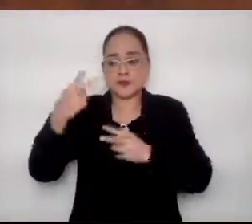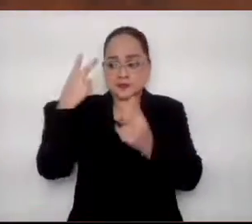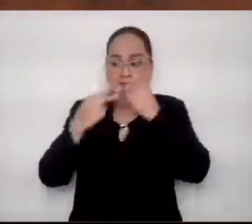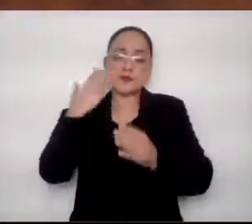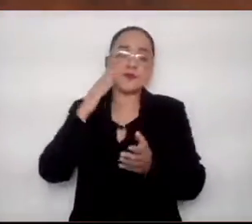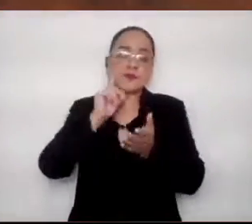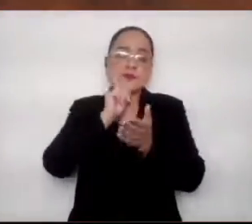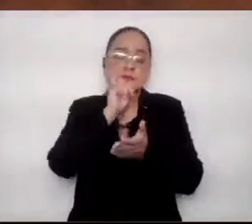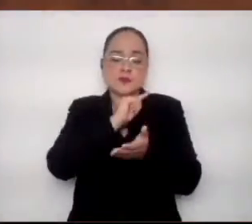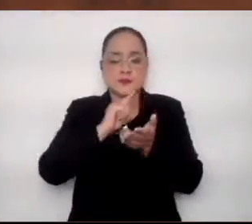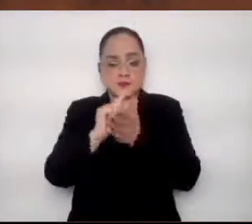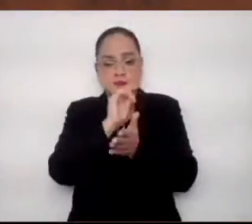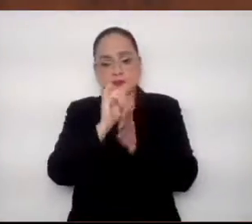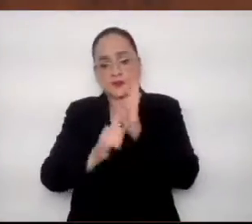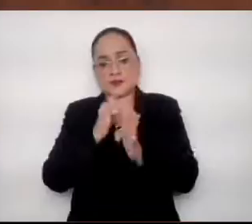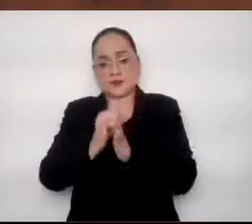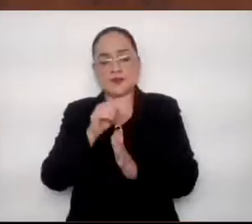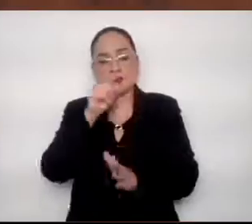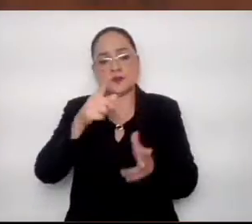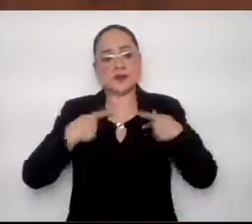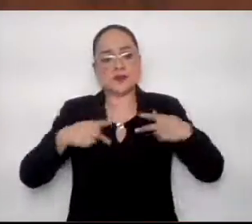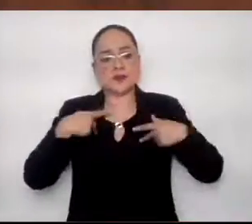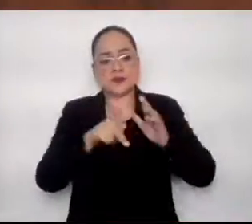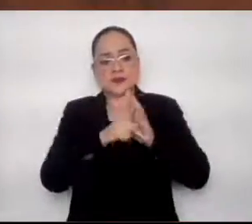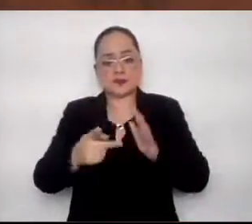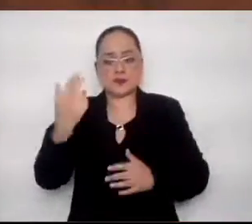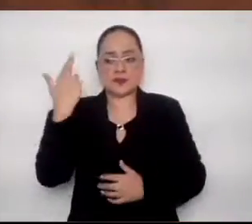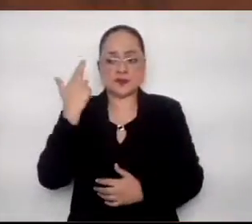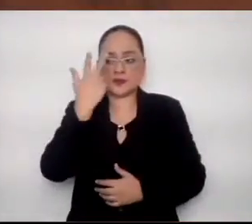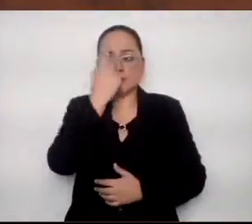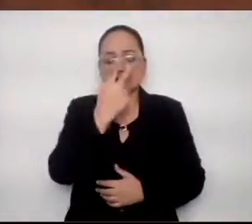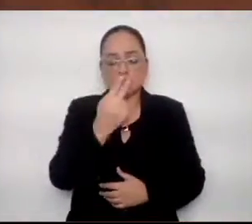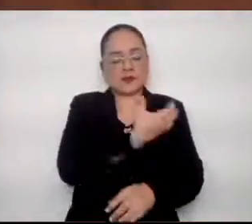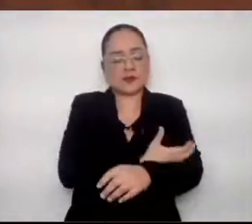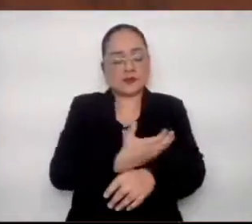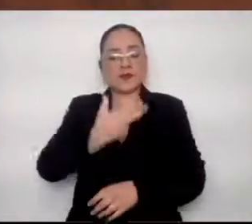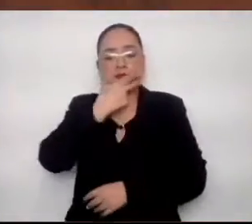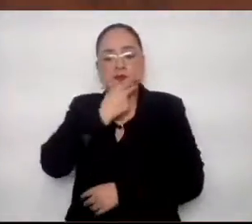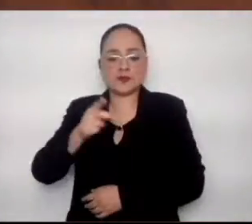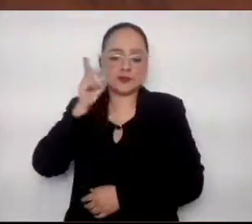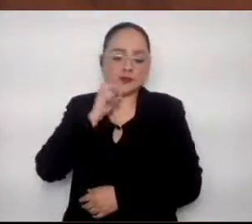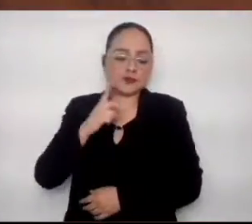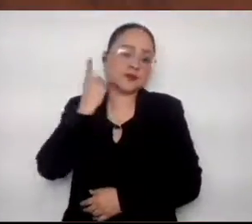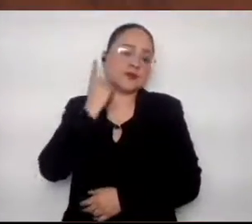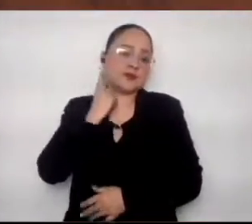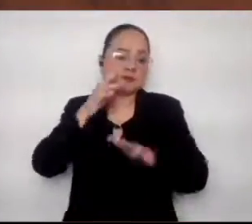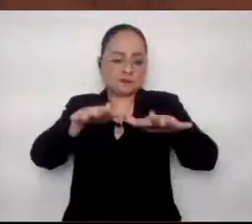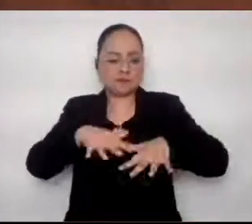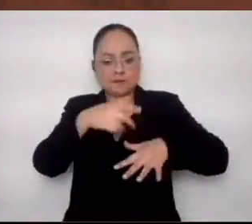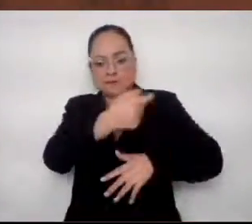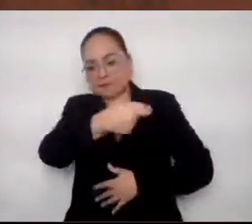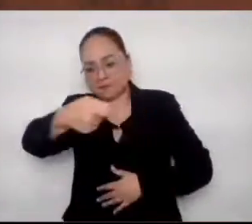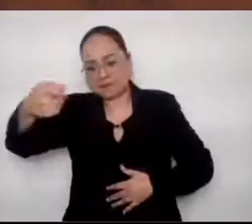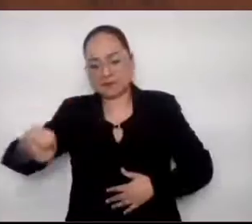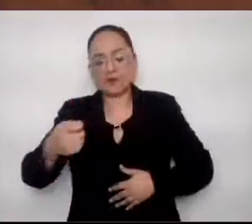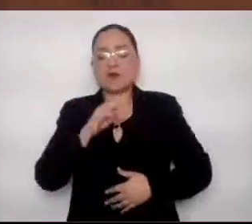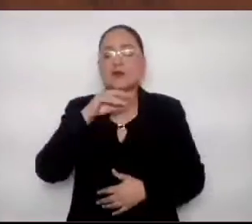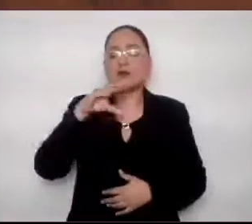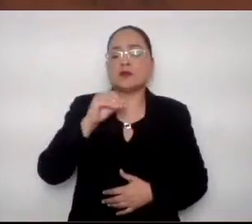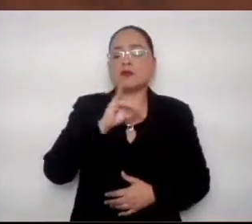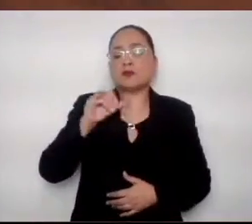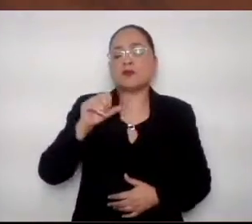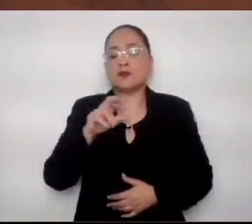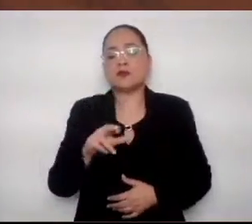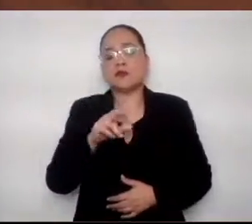representantes de los medios de comunicación, compañeros y compañeras diputados. Saludo también al maestro Francisco Javier Fernández